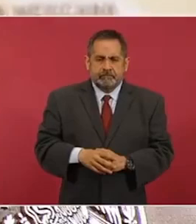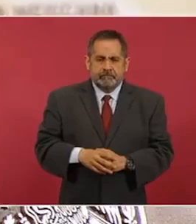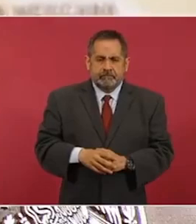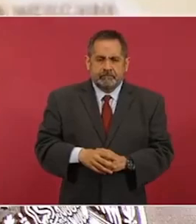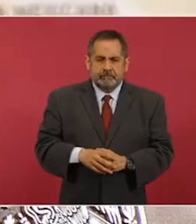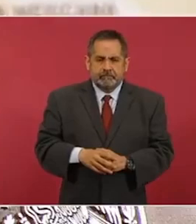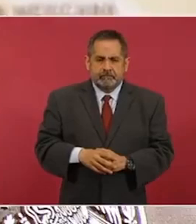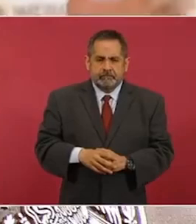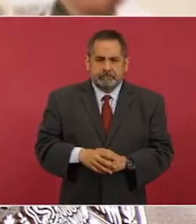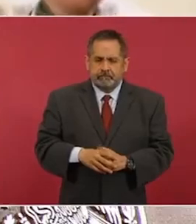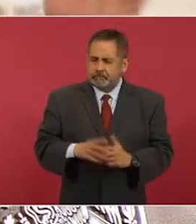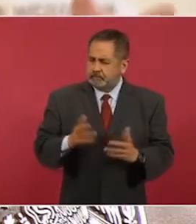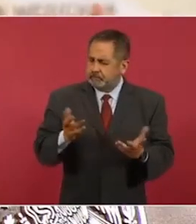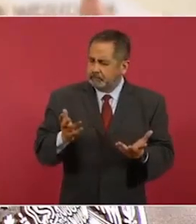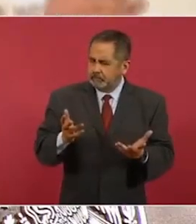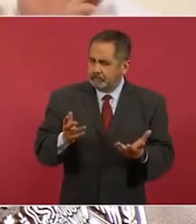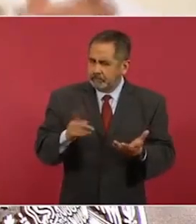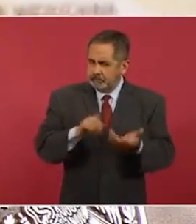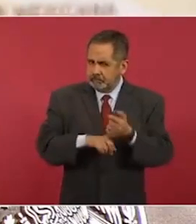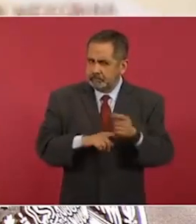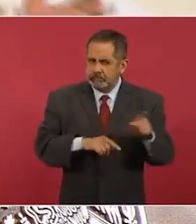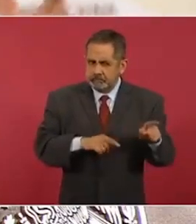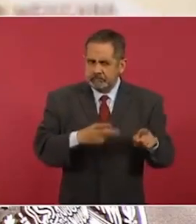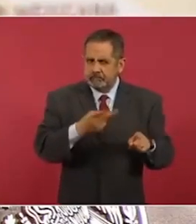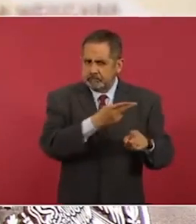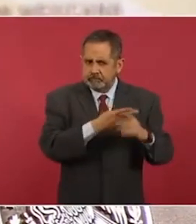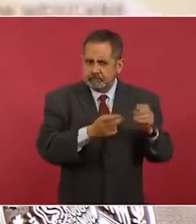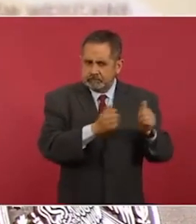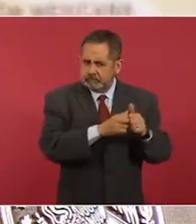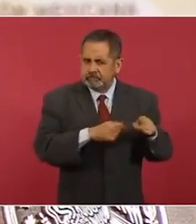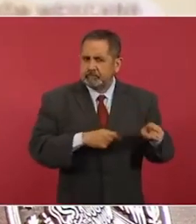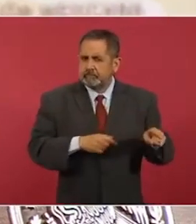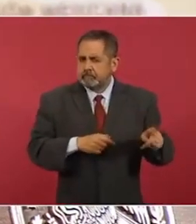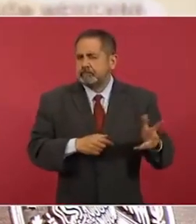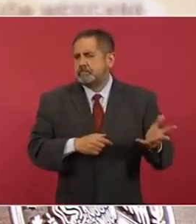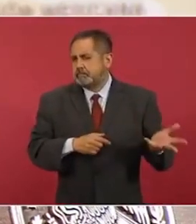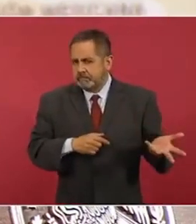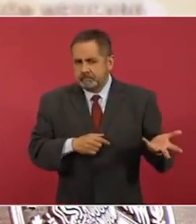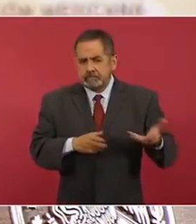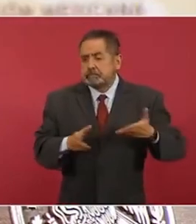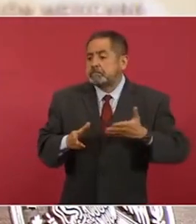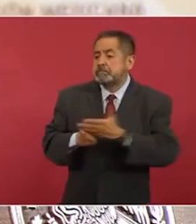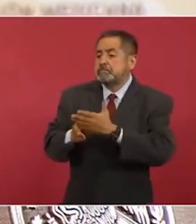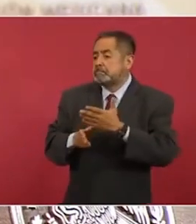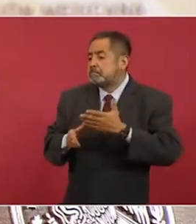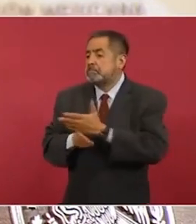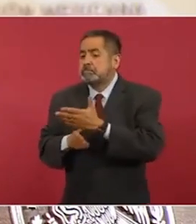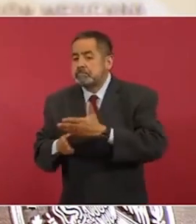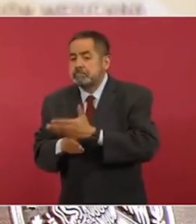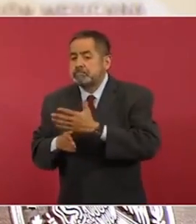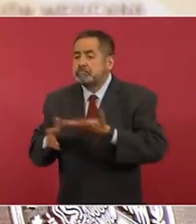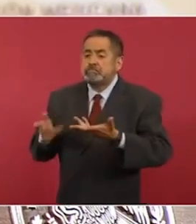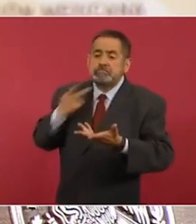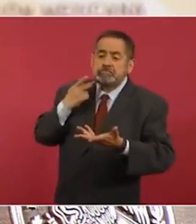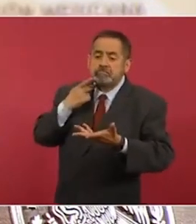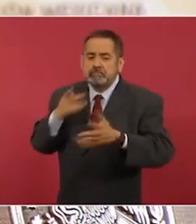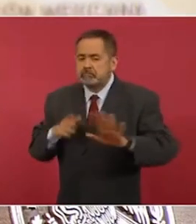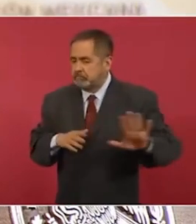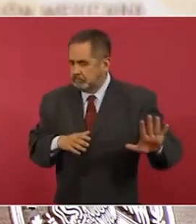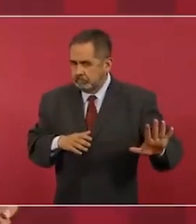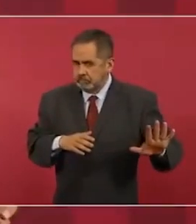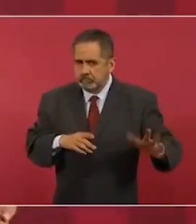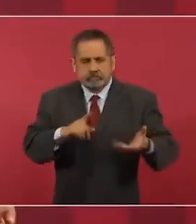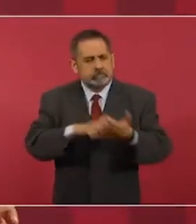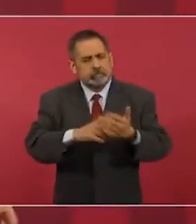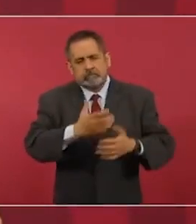Entonces, sí, interfieren y tienen esa